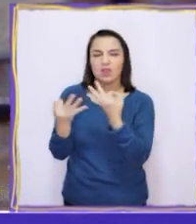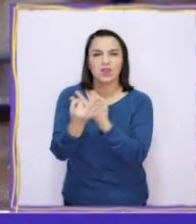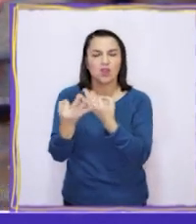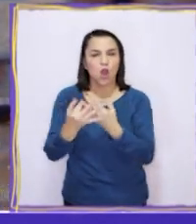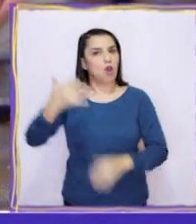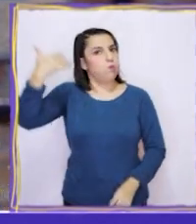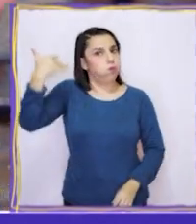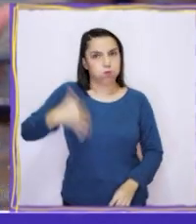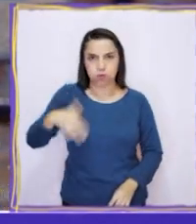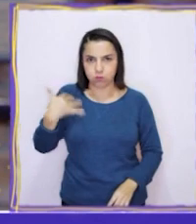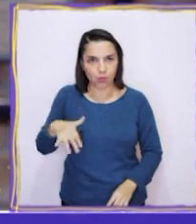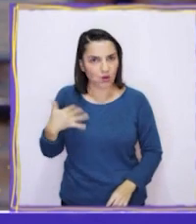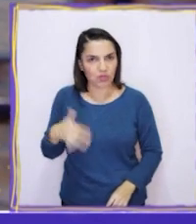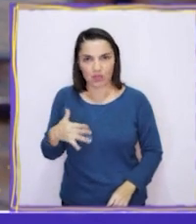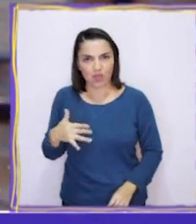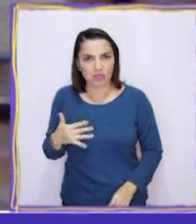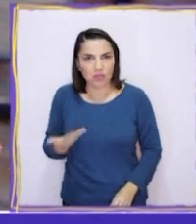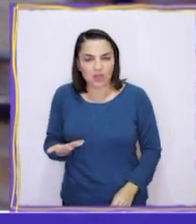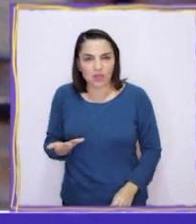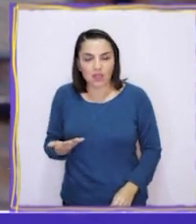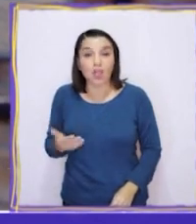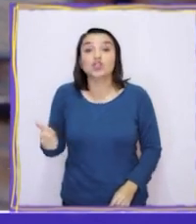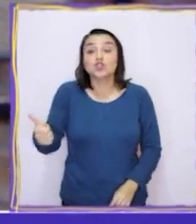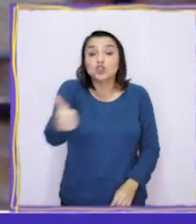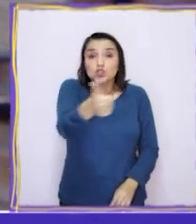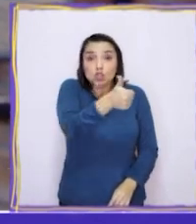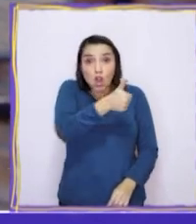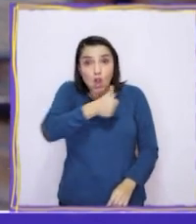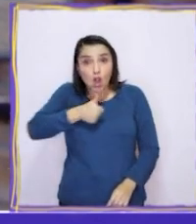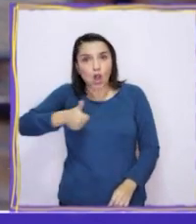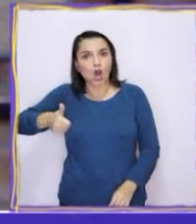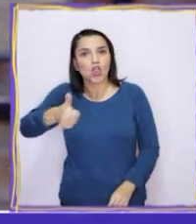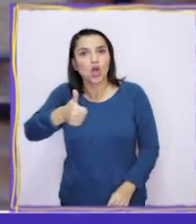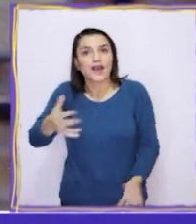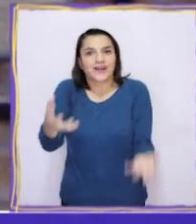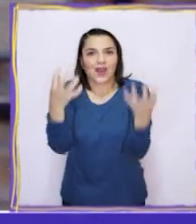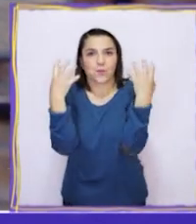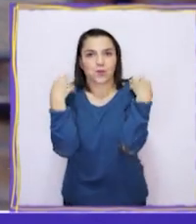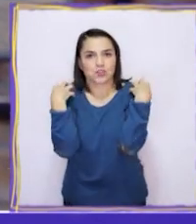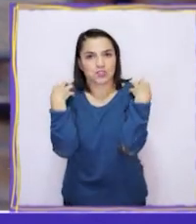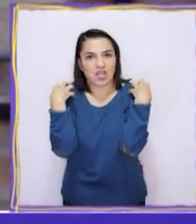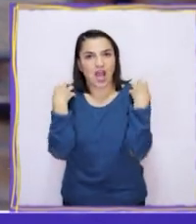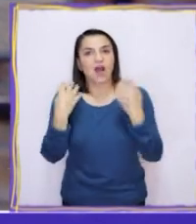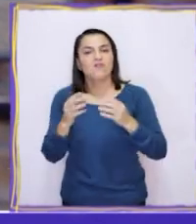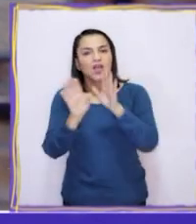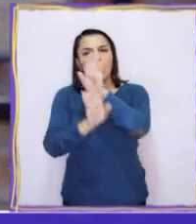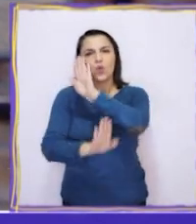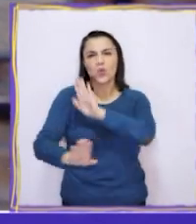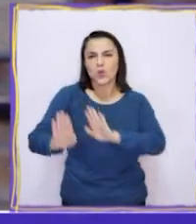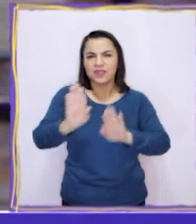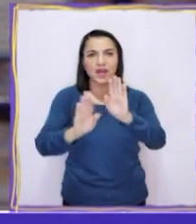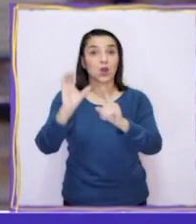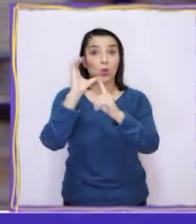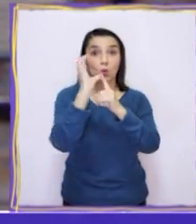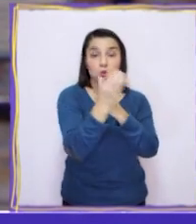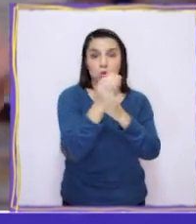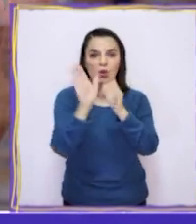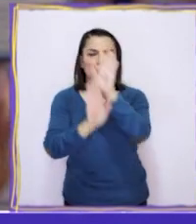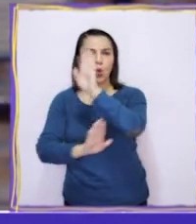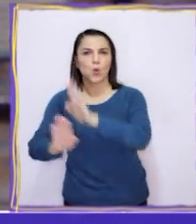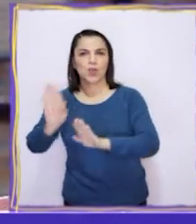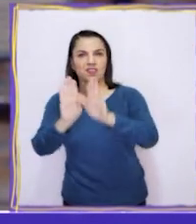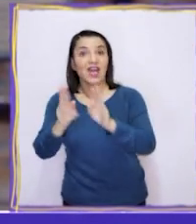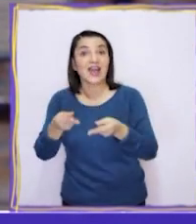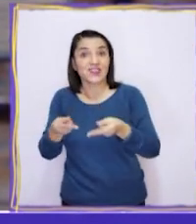por qué esto era tan importante. Es que todos nosotros somos responsables de preservar la cultura